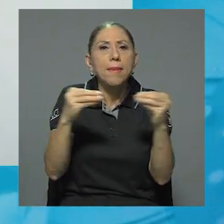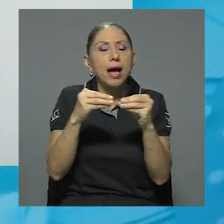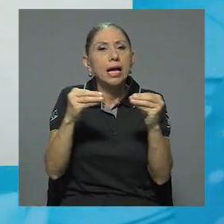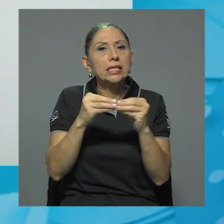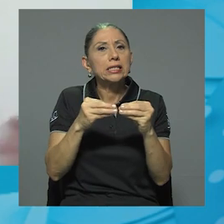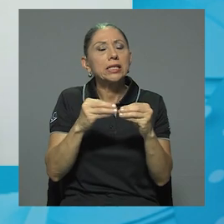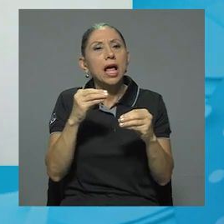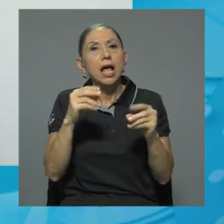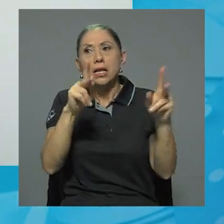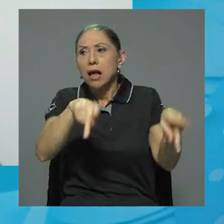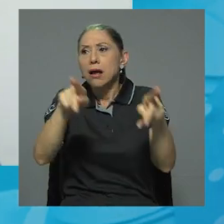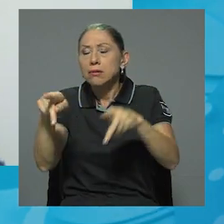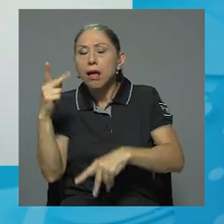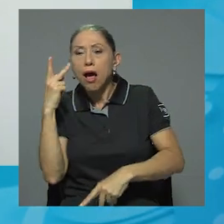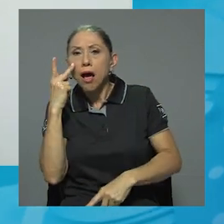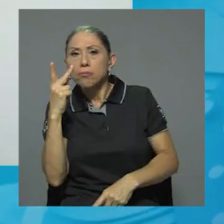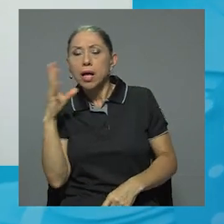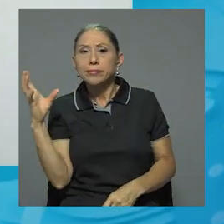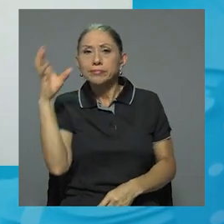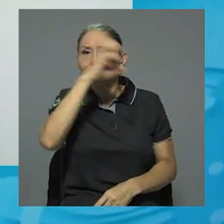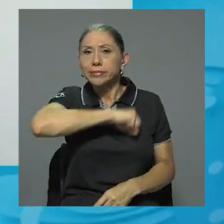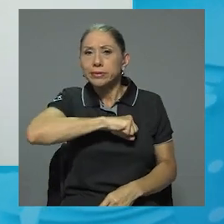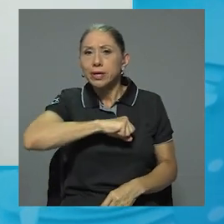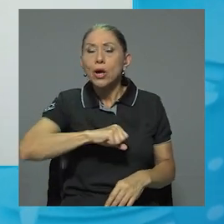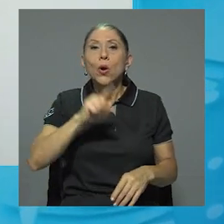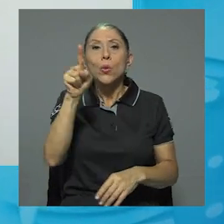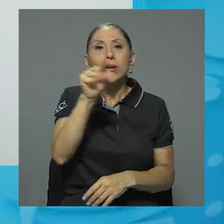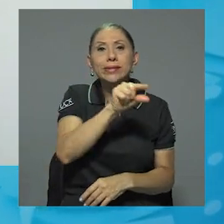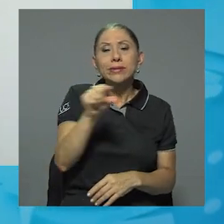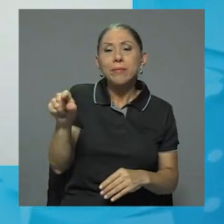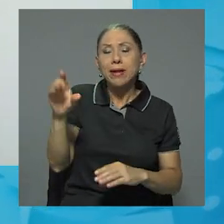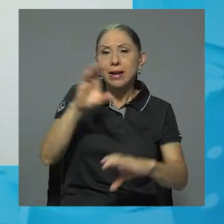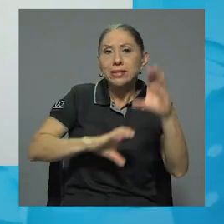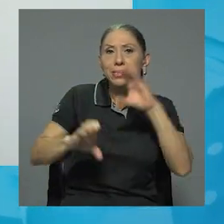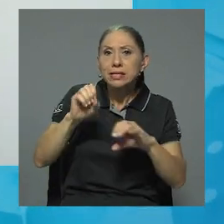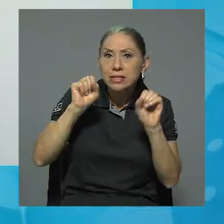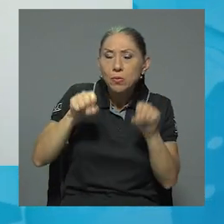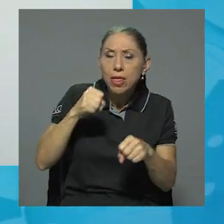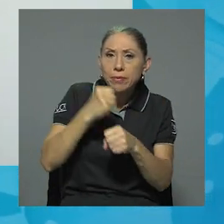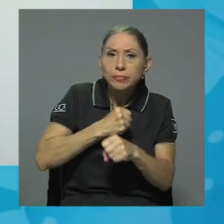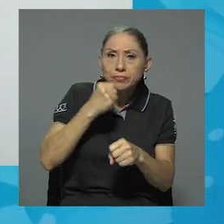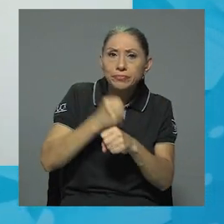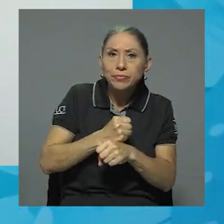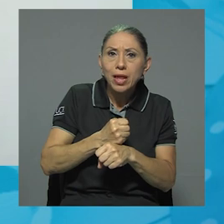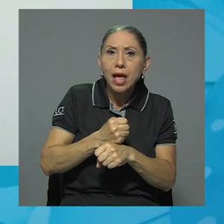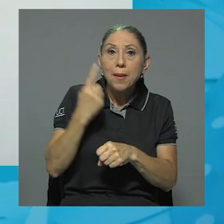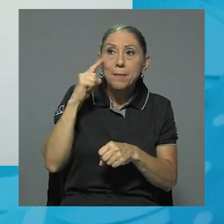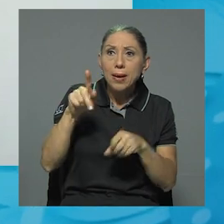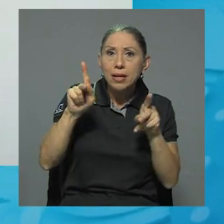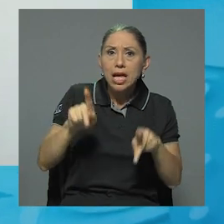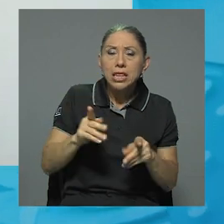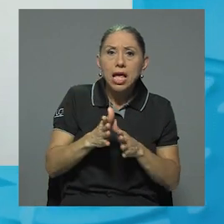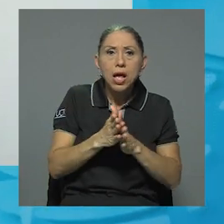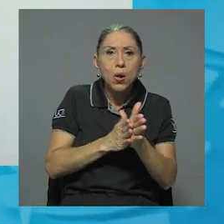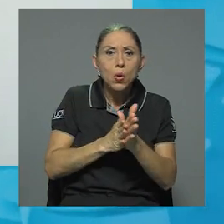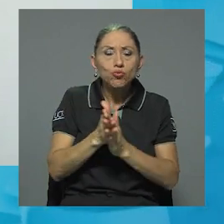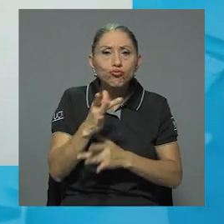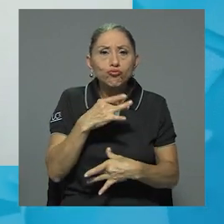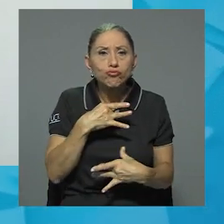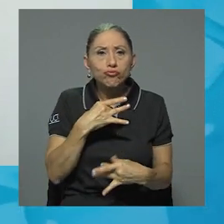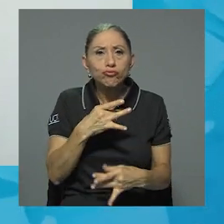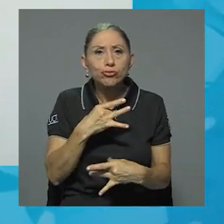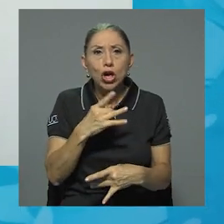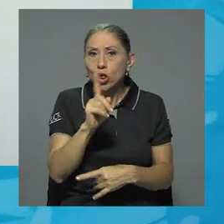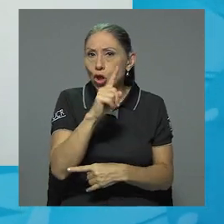ciencias que cada vez pueda aportar más y generar esto, este interés, no solo